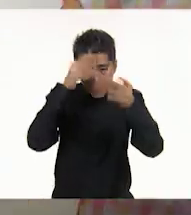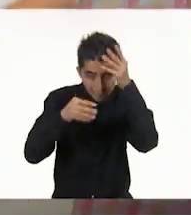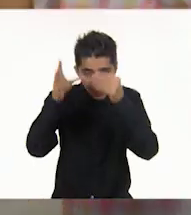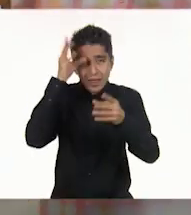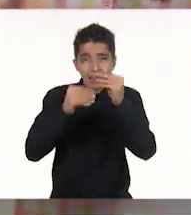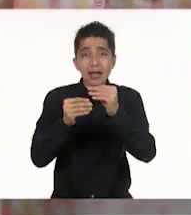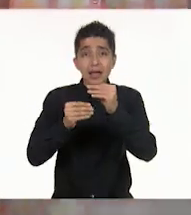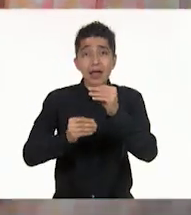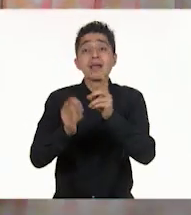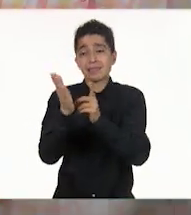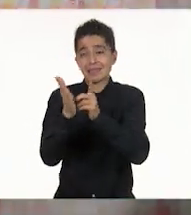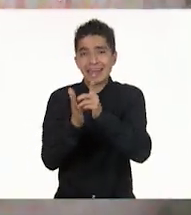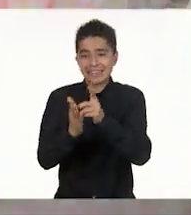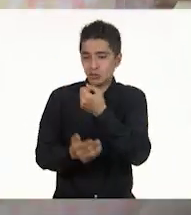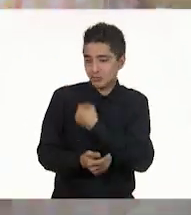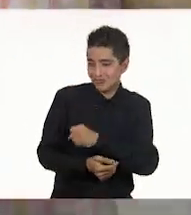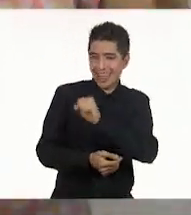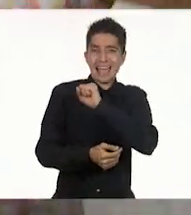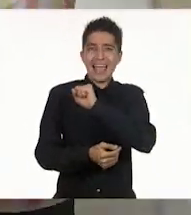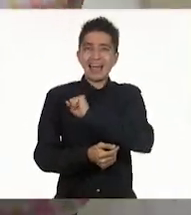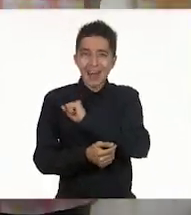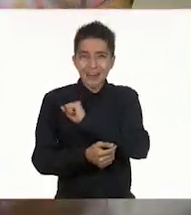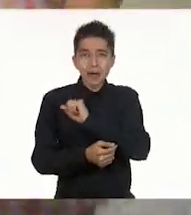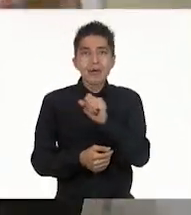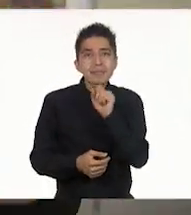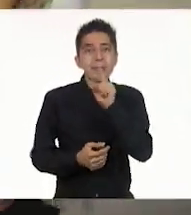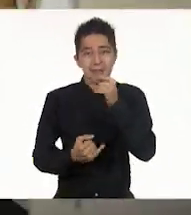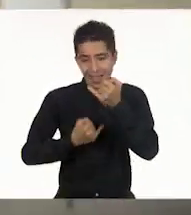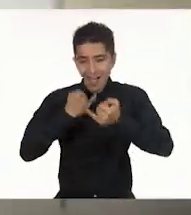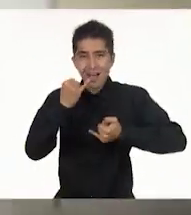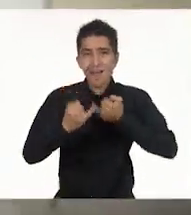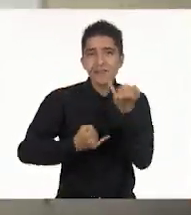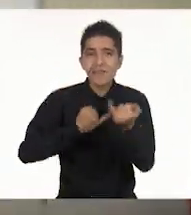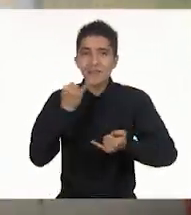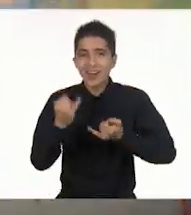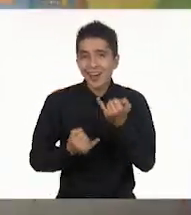derecho a estar sano y también a jugar